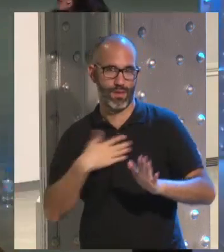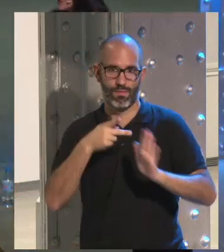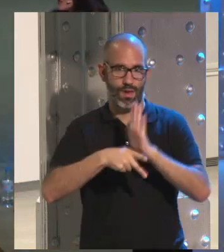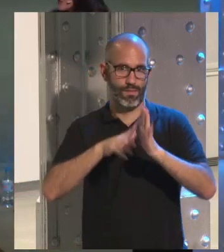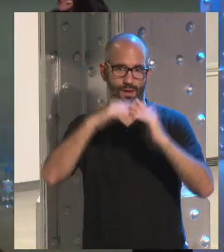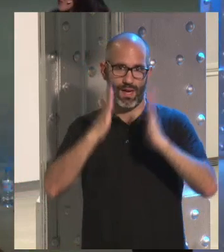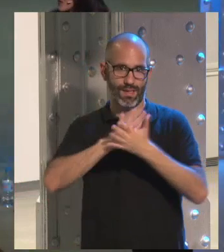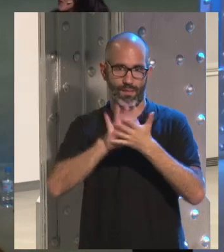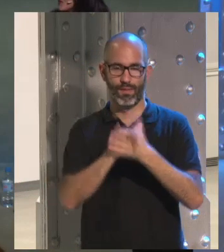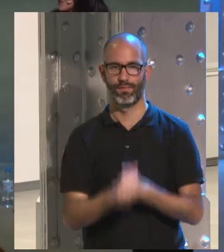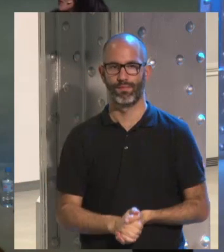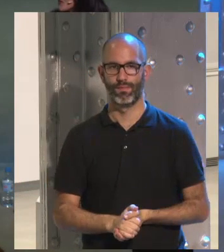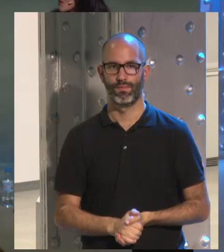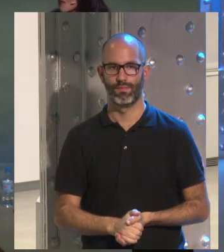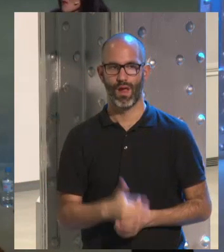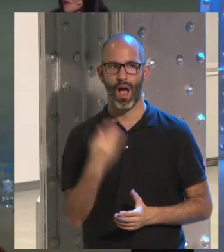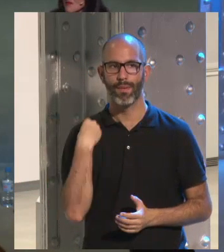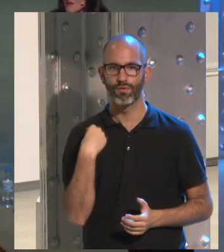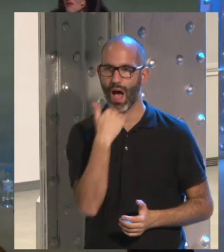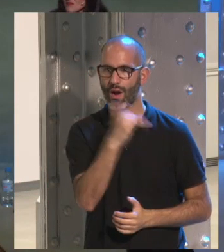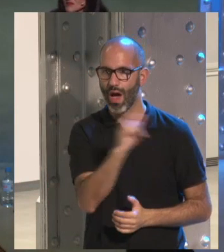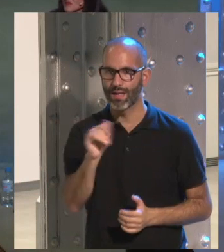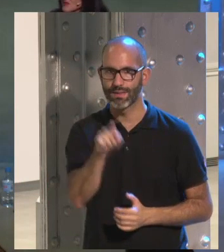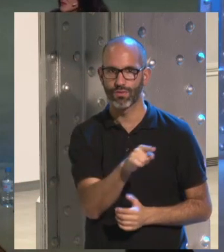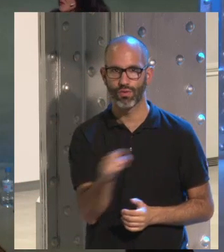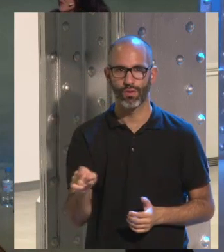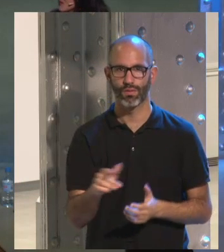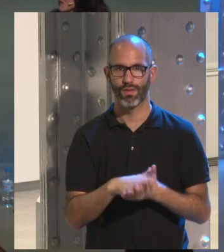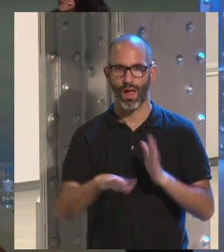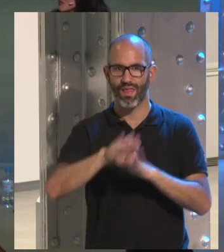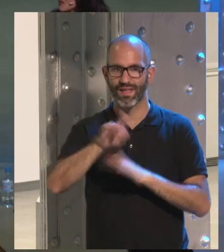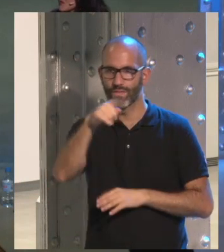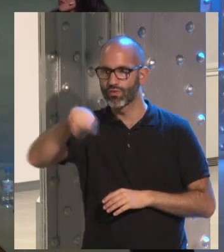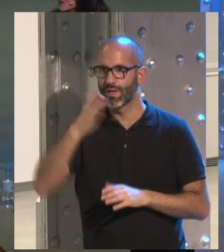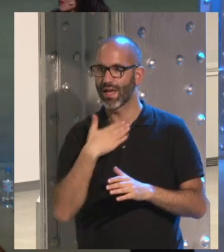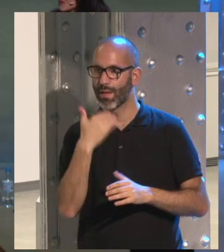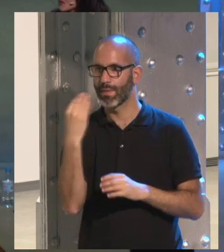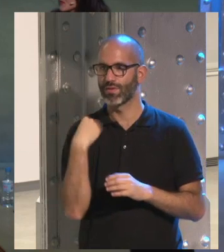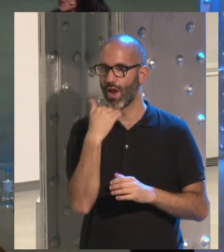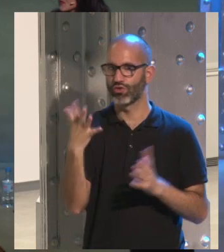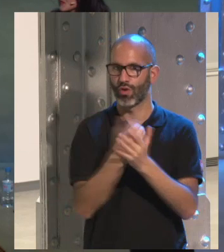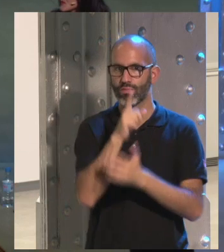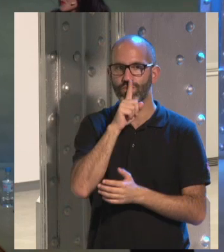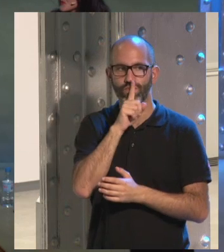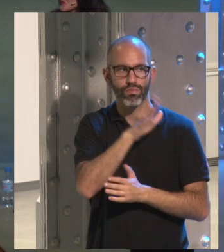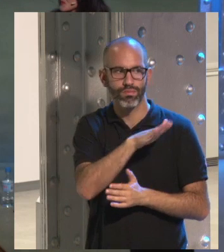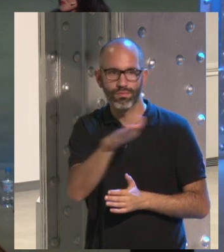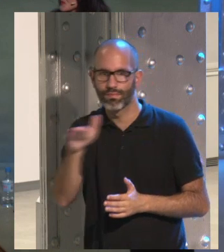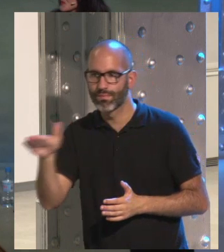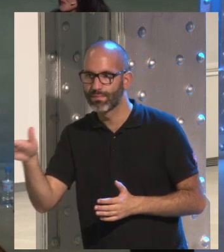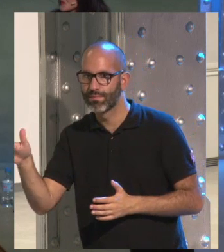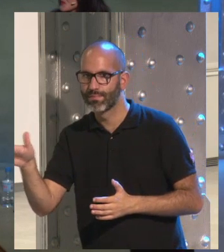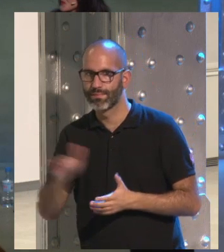Muy bien Sí ¿Alguna pregunta? Por aquella parte de la derecha alguien quiere preguntar alguna cosa que estáis muy callados ahí en esa parte